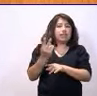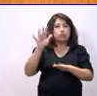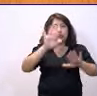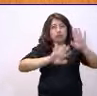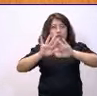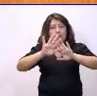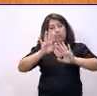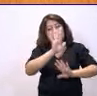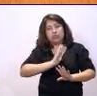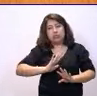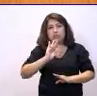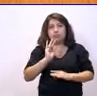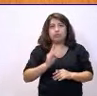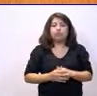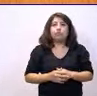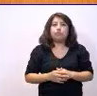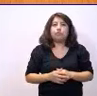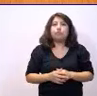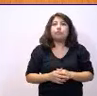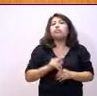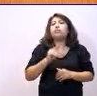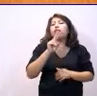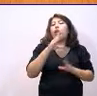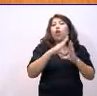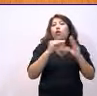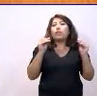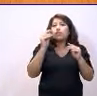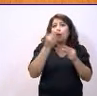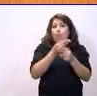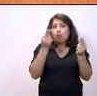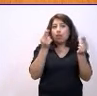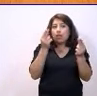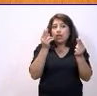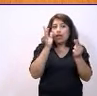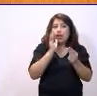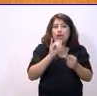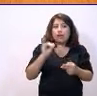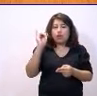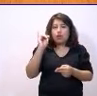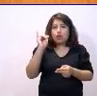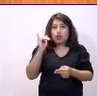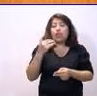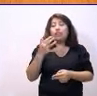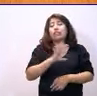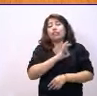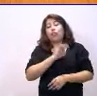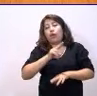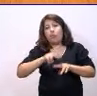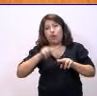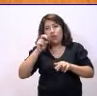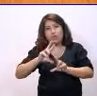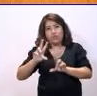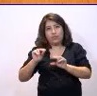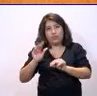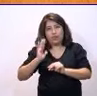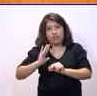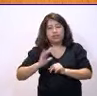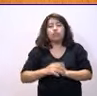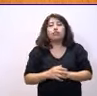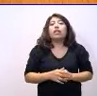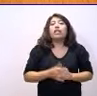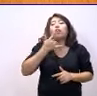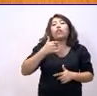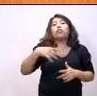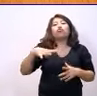la Universidad Pública de La Rioja. Pero me parece bien como primer paso. Realmente, le propongo otro pacto de región. Vamos a ir todos